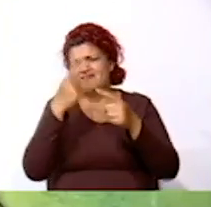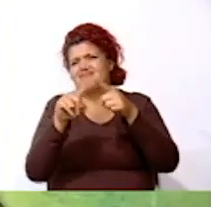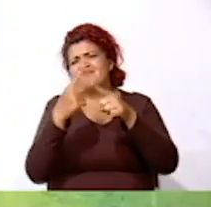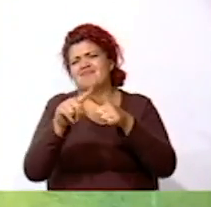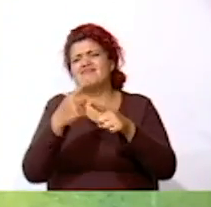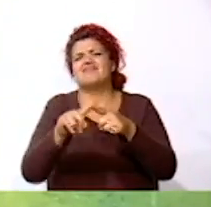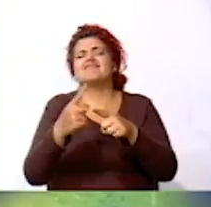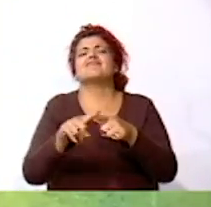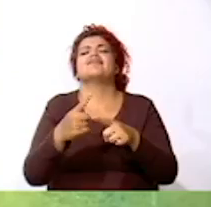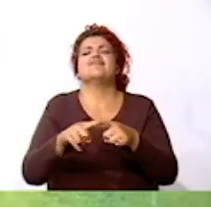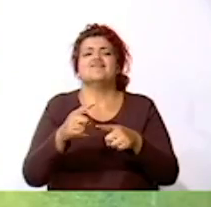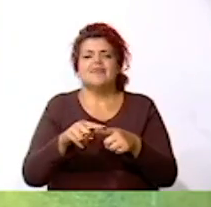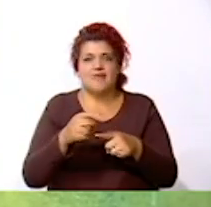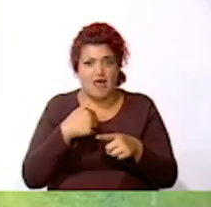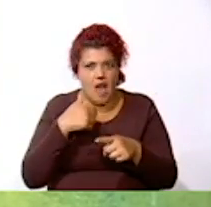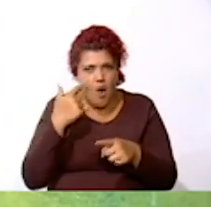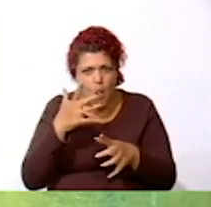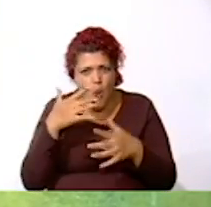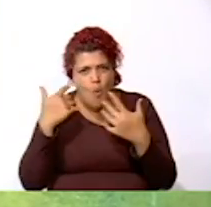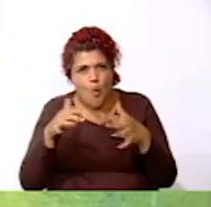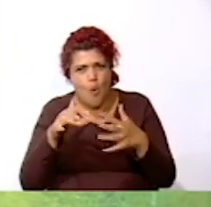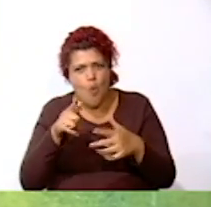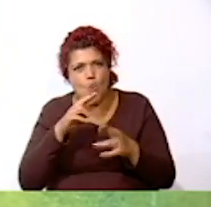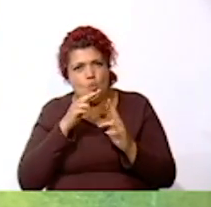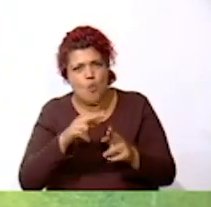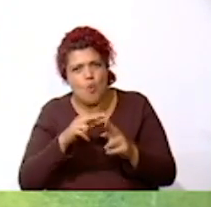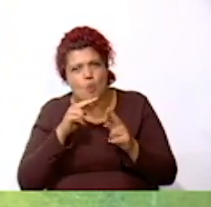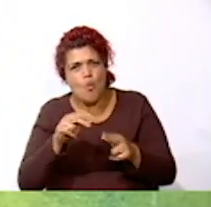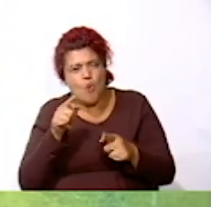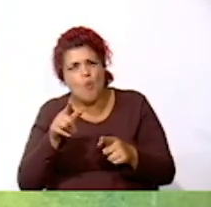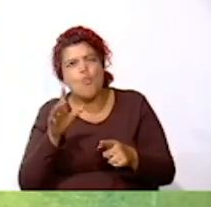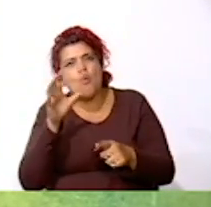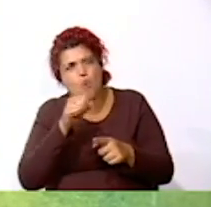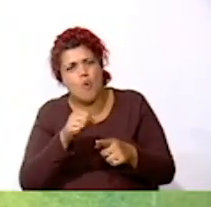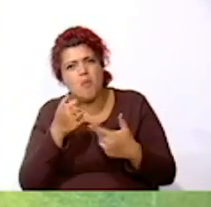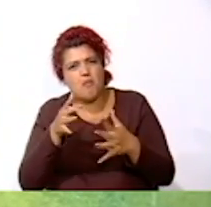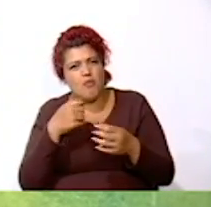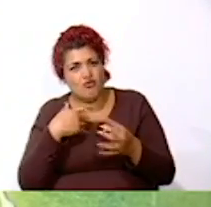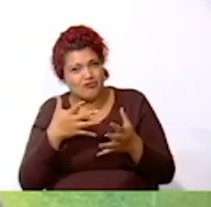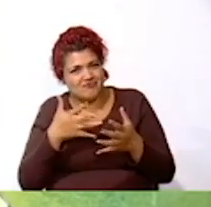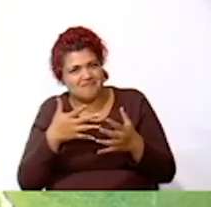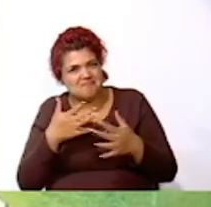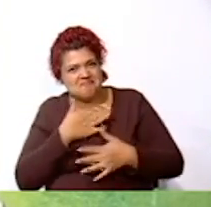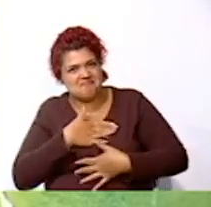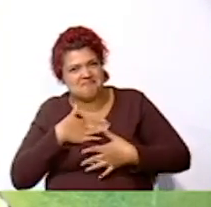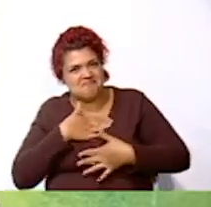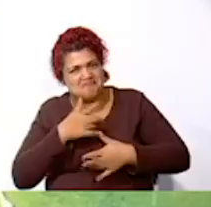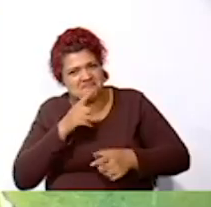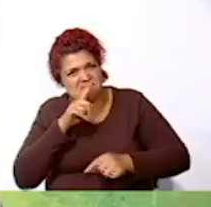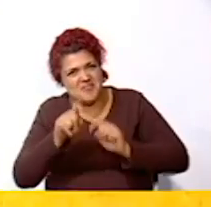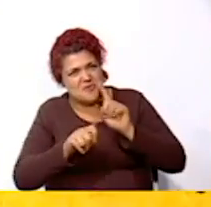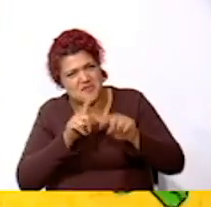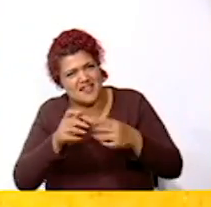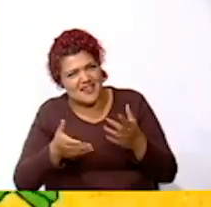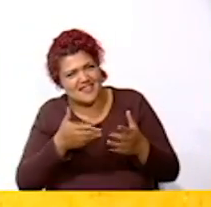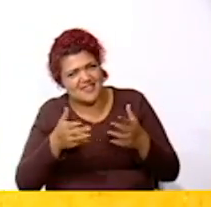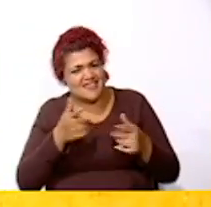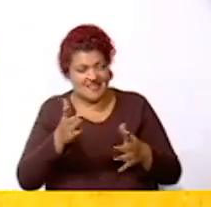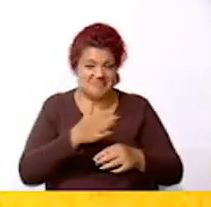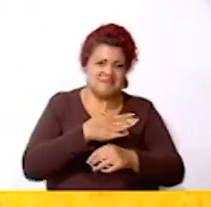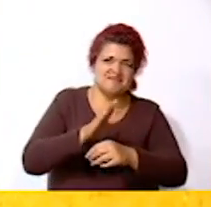Encontrarás Ingeniosas Respuestas A las más Entretenidas Preguntas En